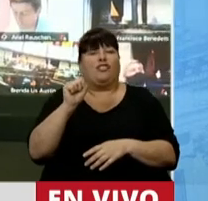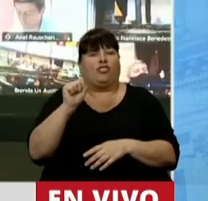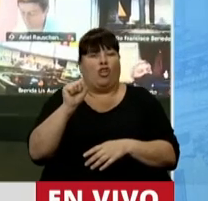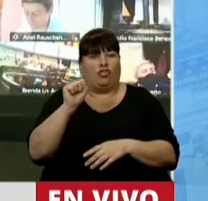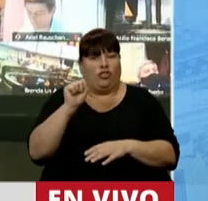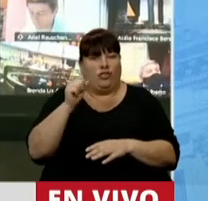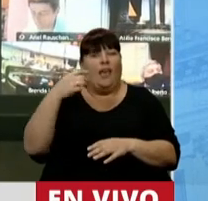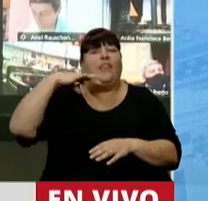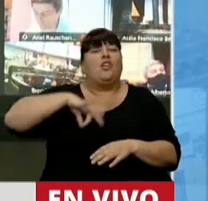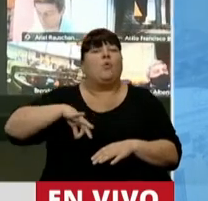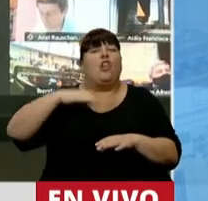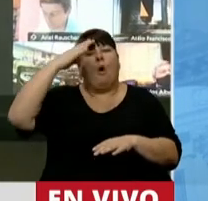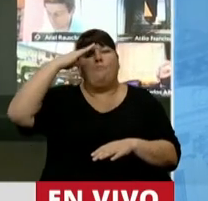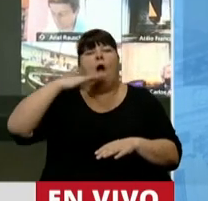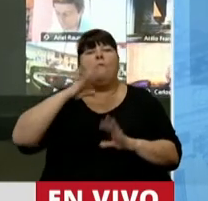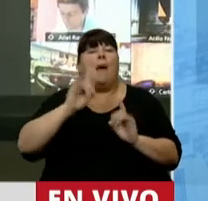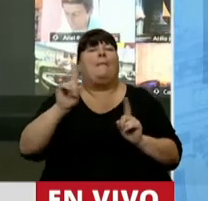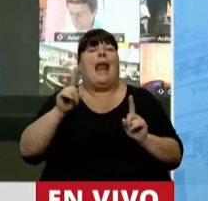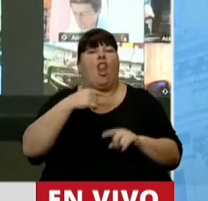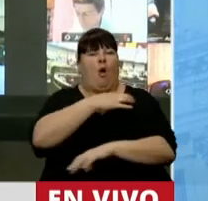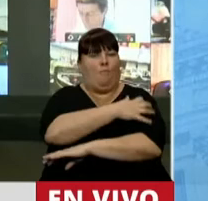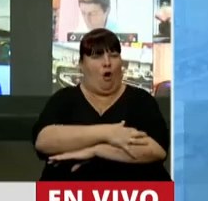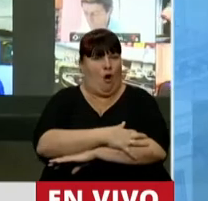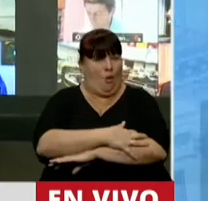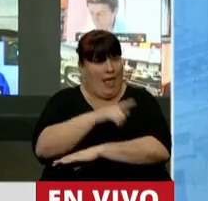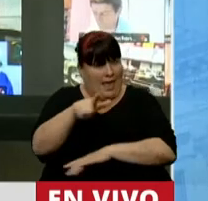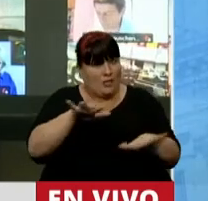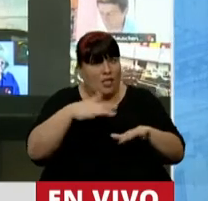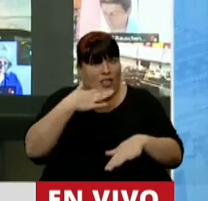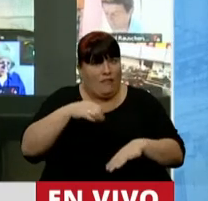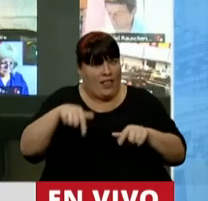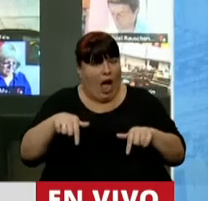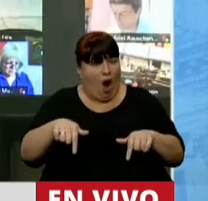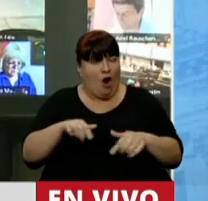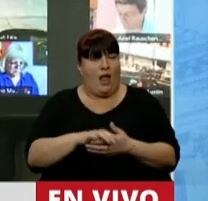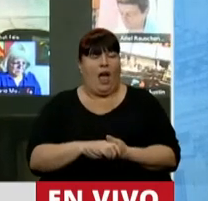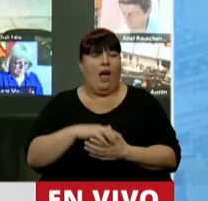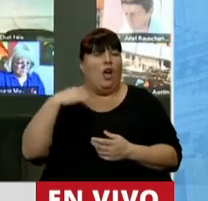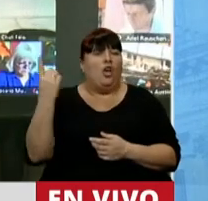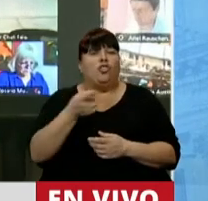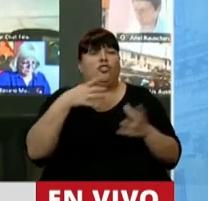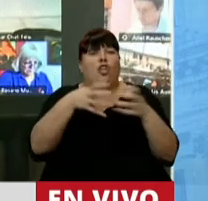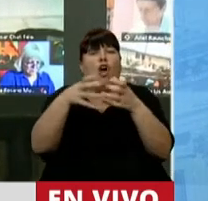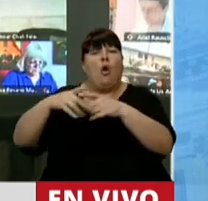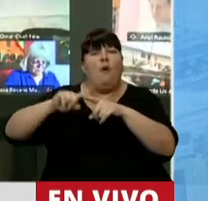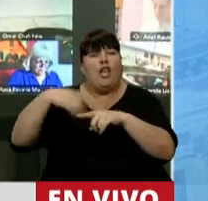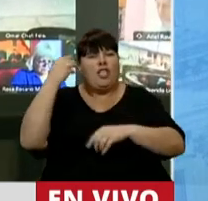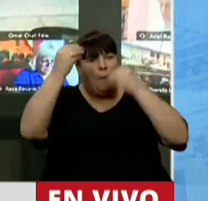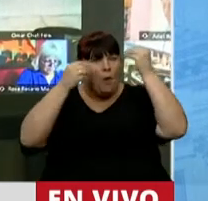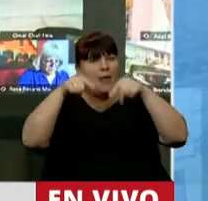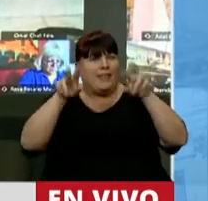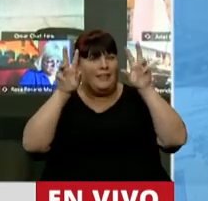de ingresos por mes. Esa es la realidad que hoy interpela toda la dirigencia política,